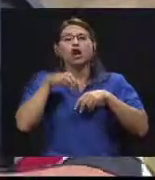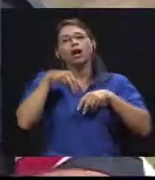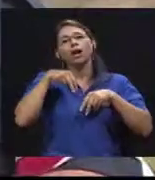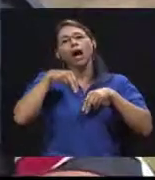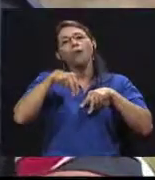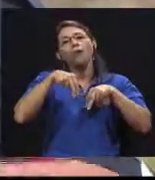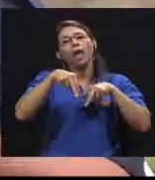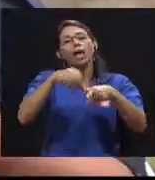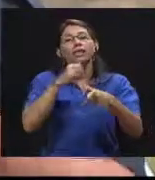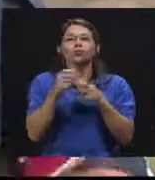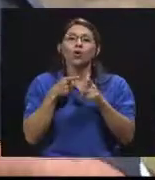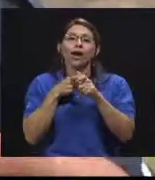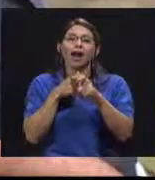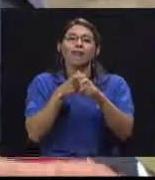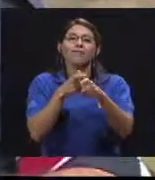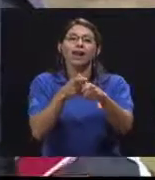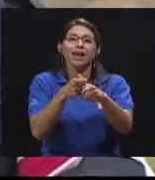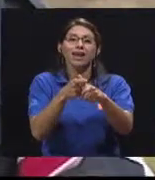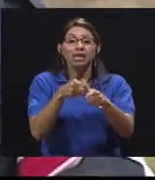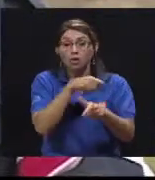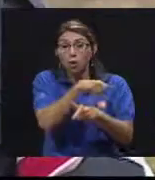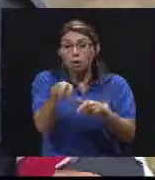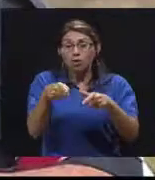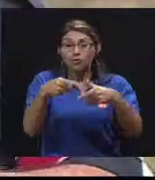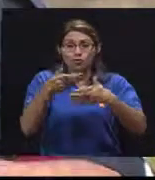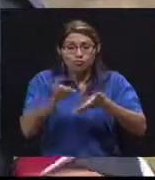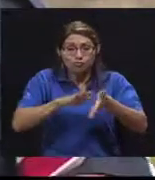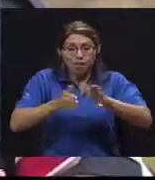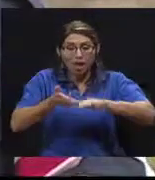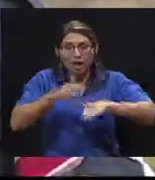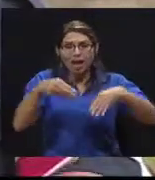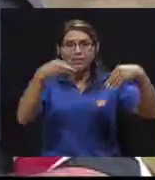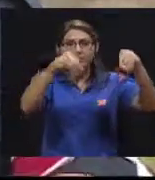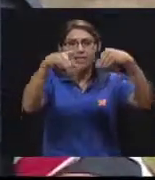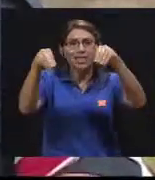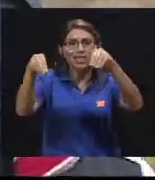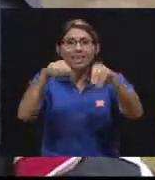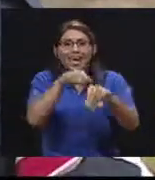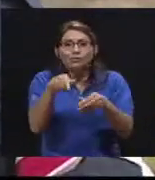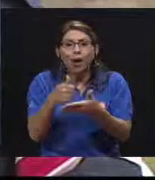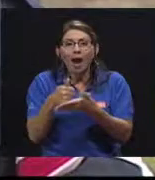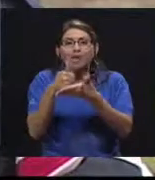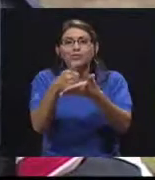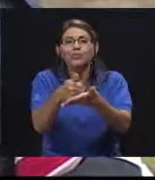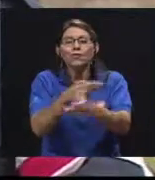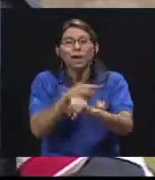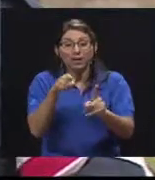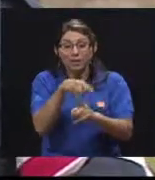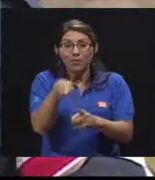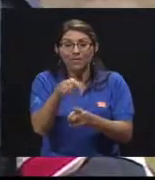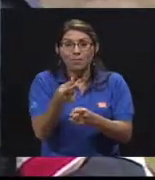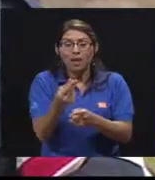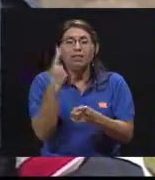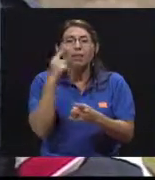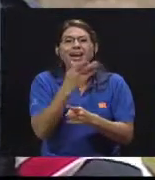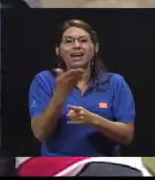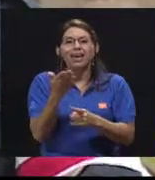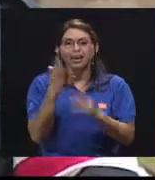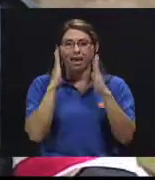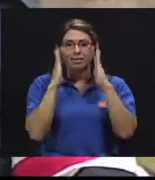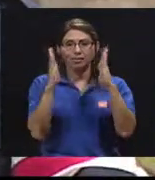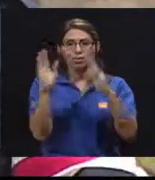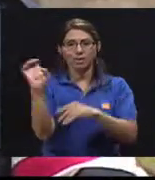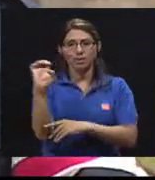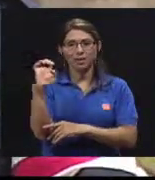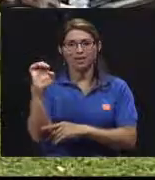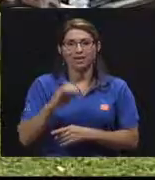comités hacen venta de tamales y eso ayuda a financiar, pero todos esos recursos se destinan primeramente a lo que es la atención de emergencias.